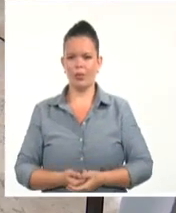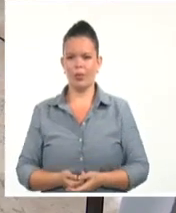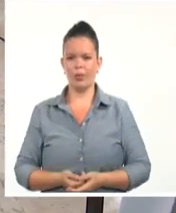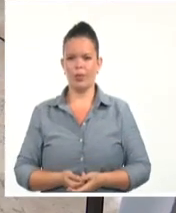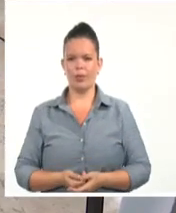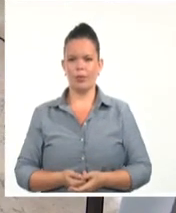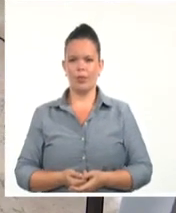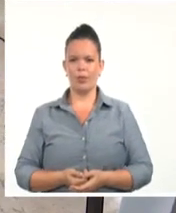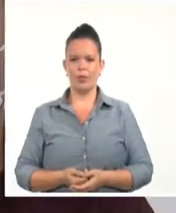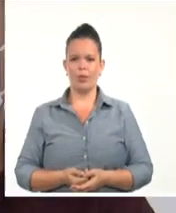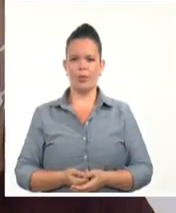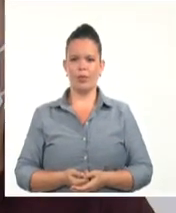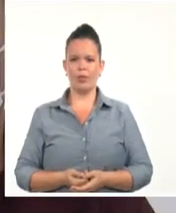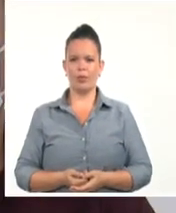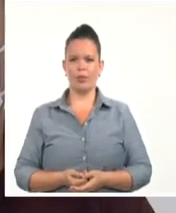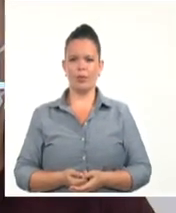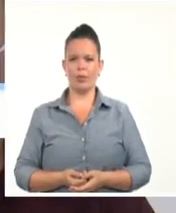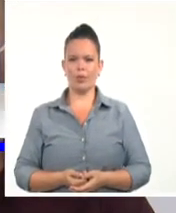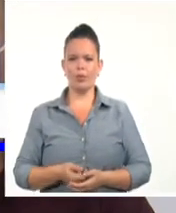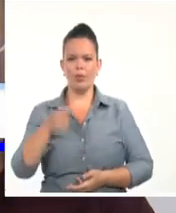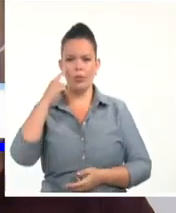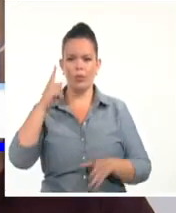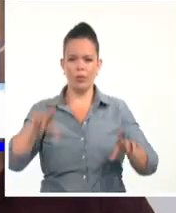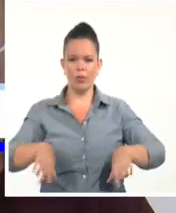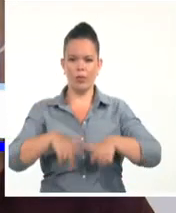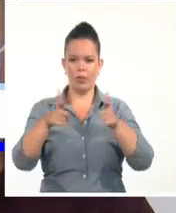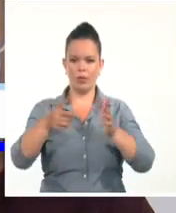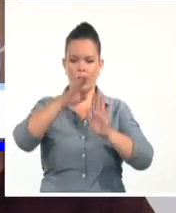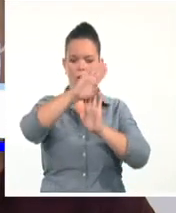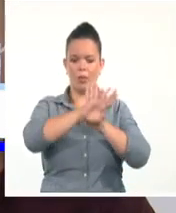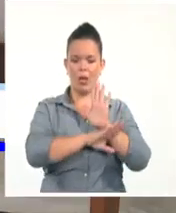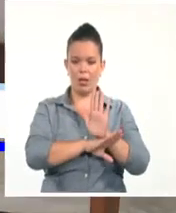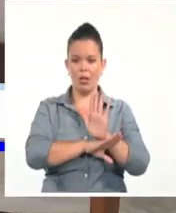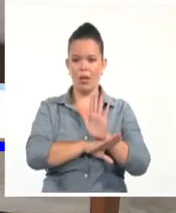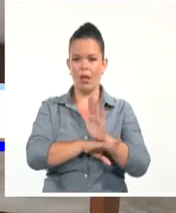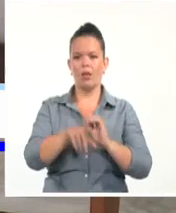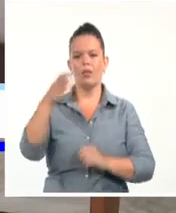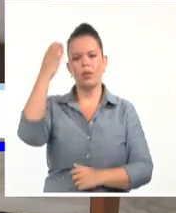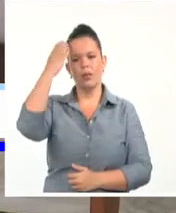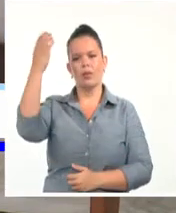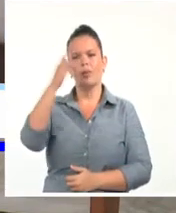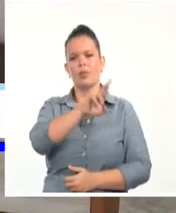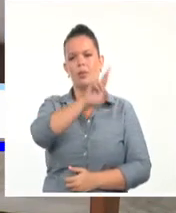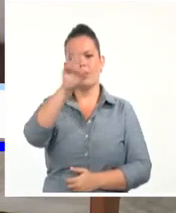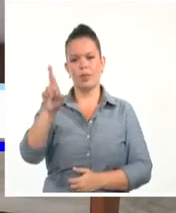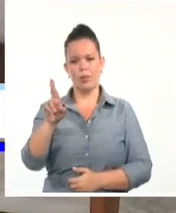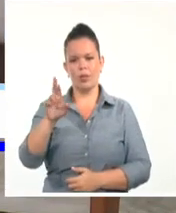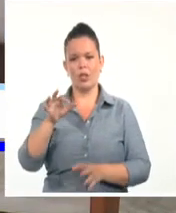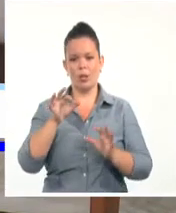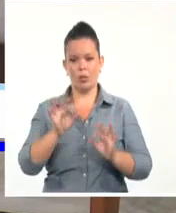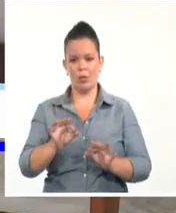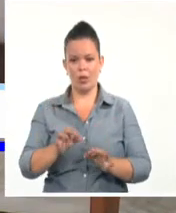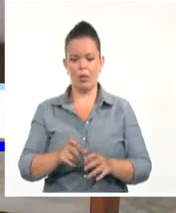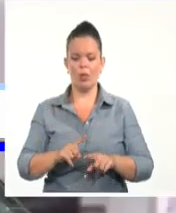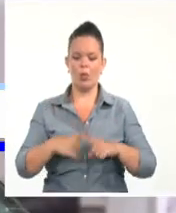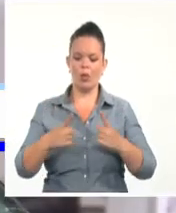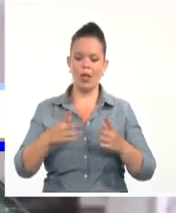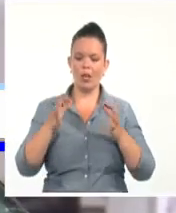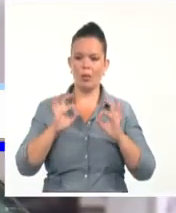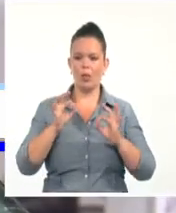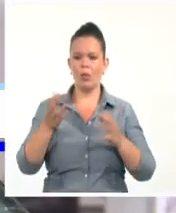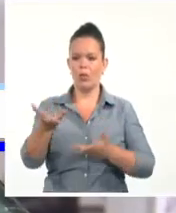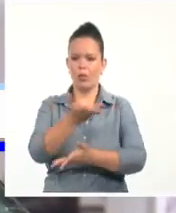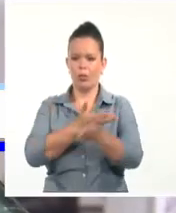Con el respaldo a las medidas del gobierno revolucionario y al pueblo de Cuba ante los intentos por subvertir el orden en la nación